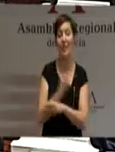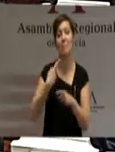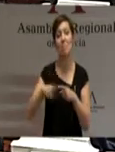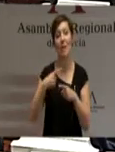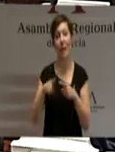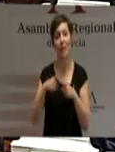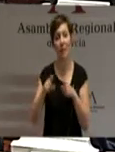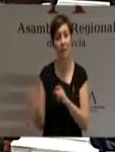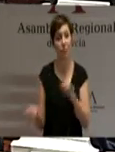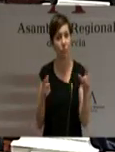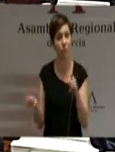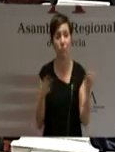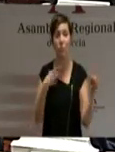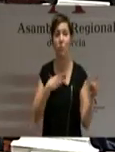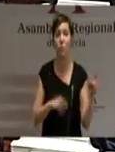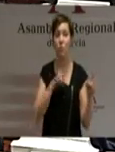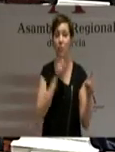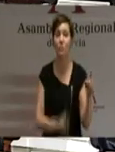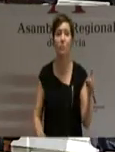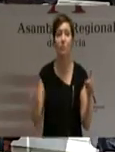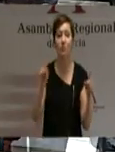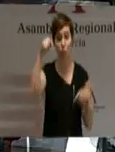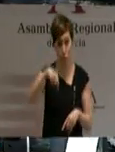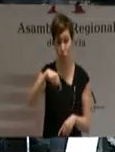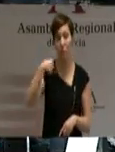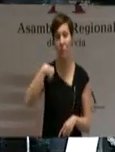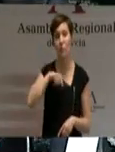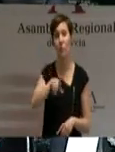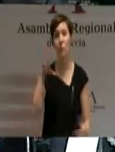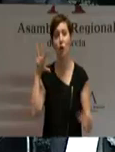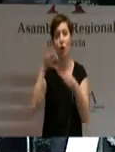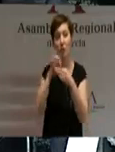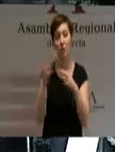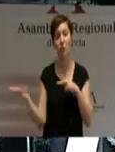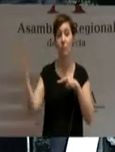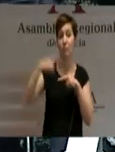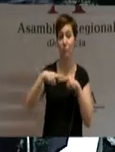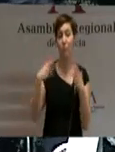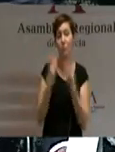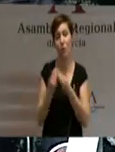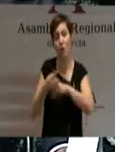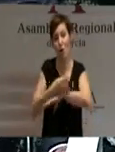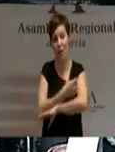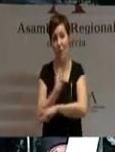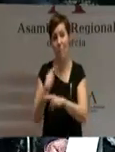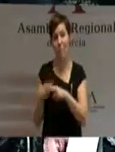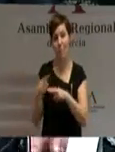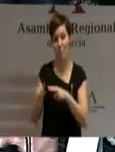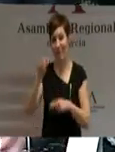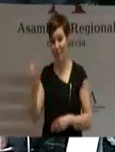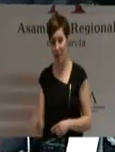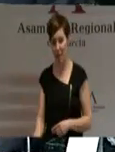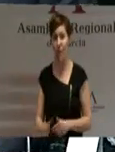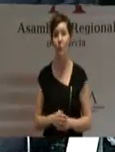ciudad portuaria ubicada más al sur de las que tiene prevista su conexión con el corredor mediterráneo. La referida